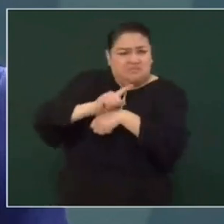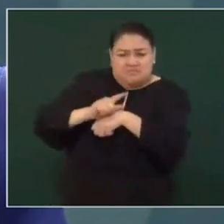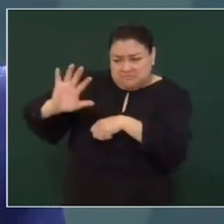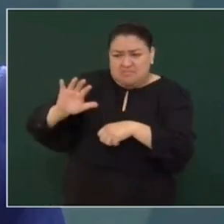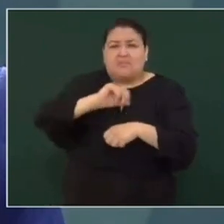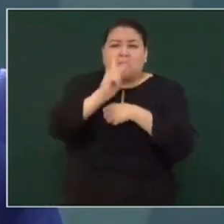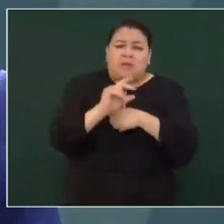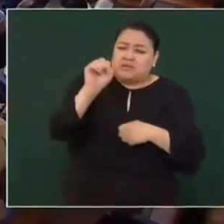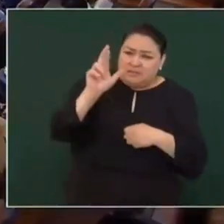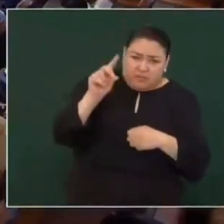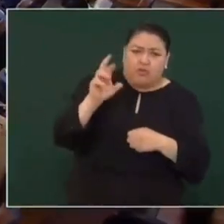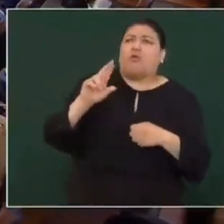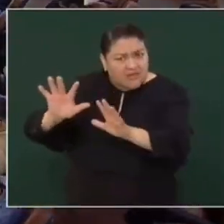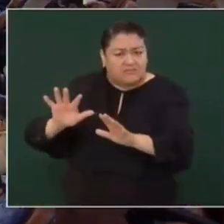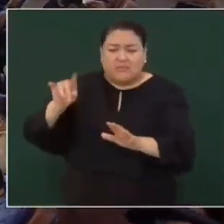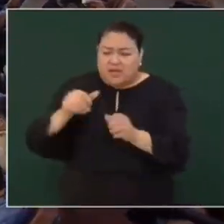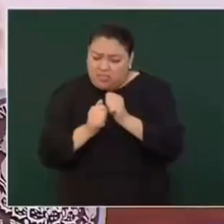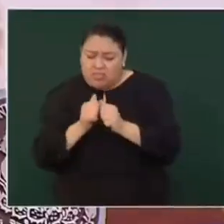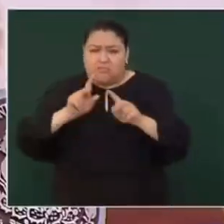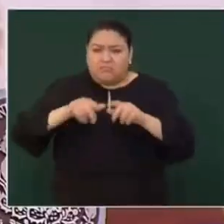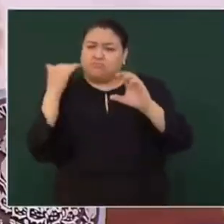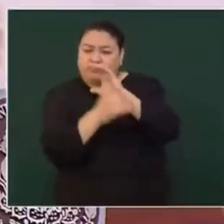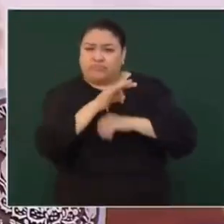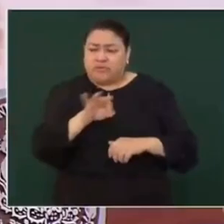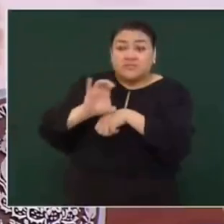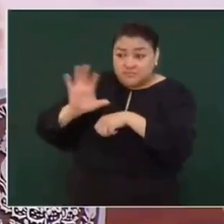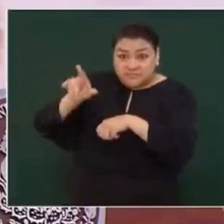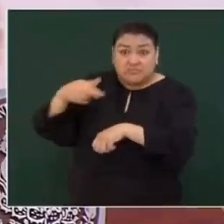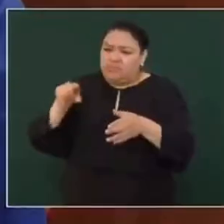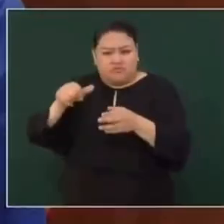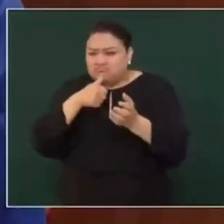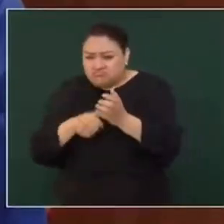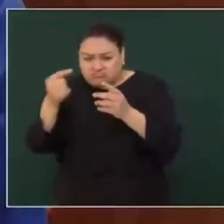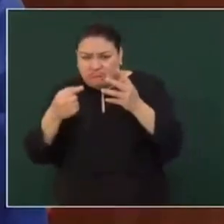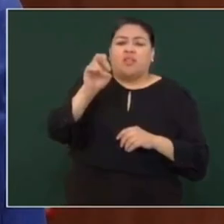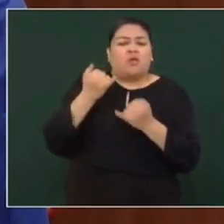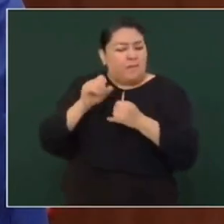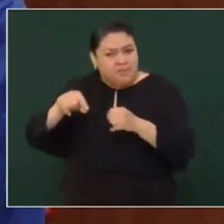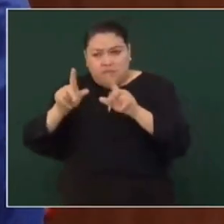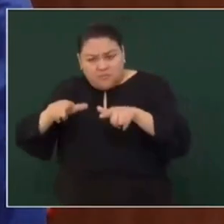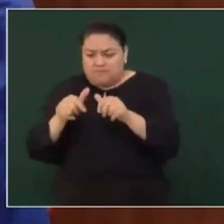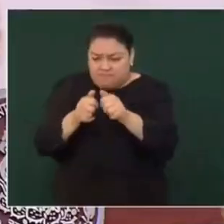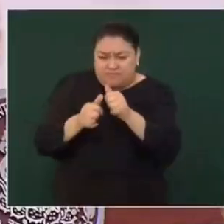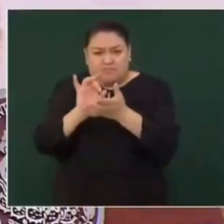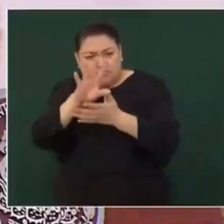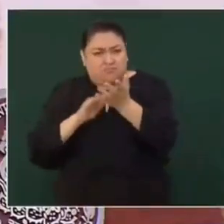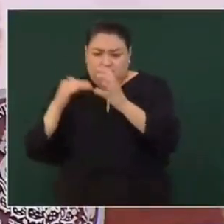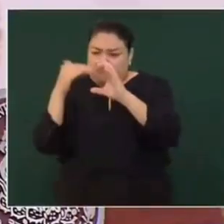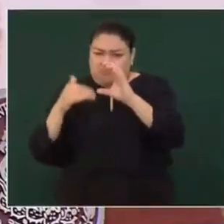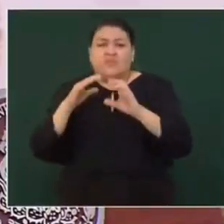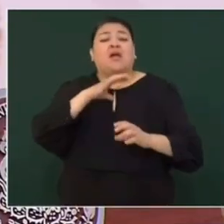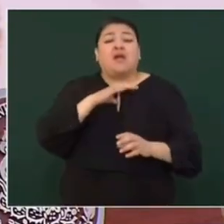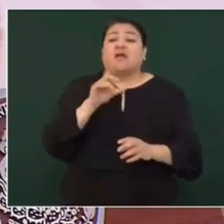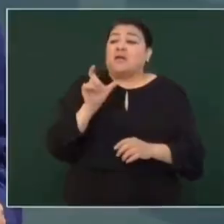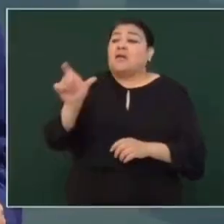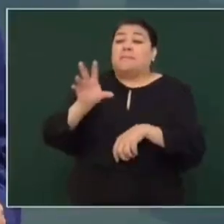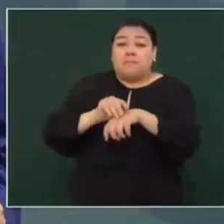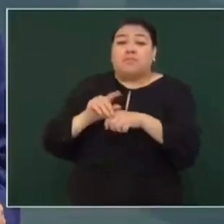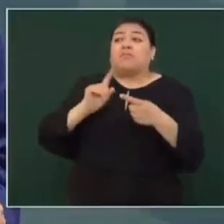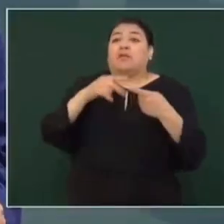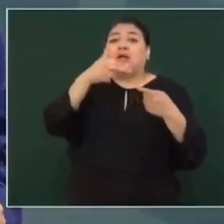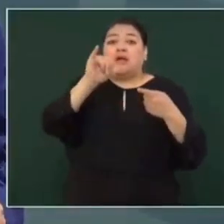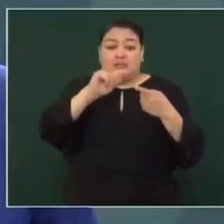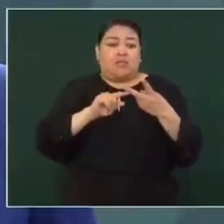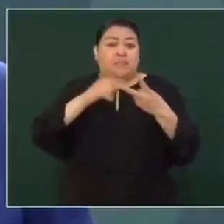hacer el trámite en Salvador, que pueden hacer el trámite en Honduras, que pueden hacer el trámite en Colombia, en Panamá, en Ecuador, que hay visas para Haití,